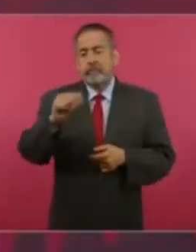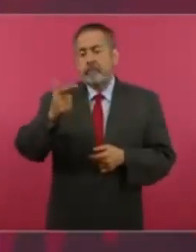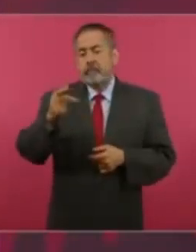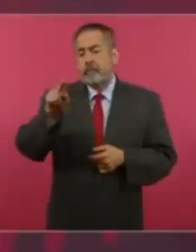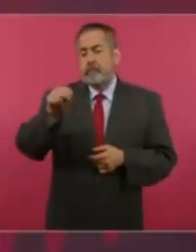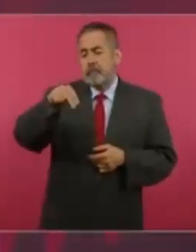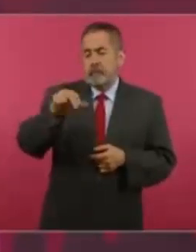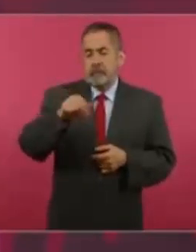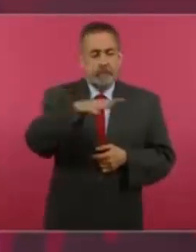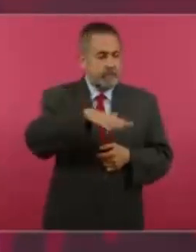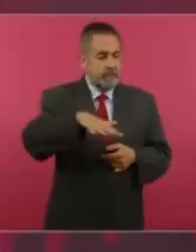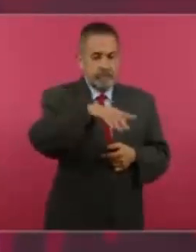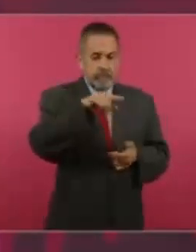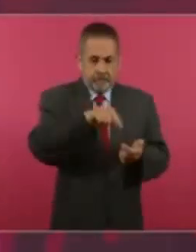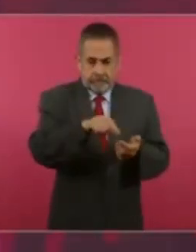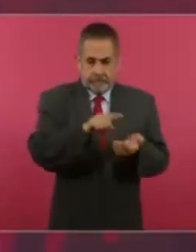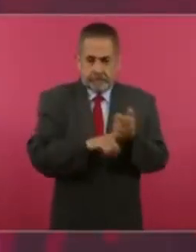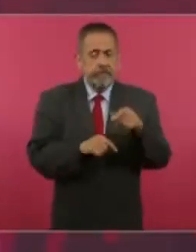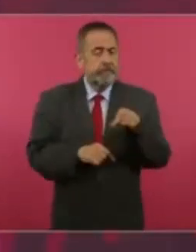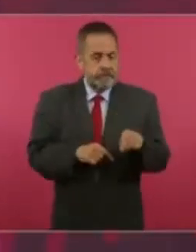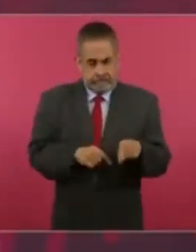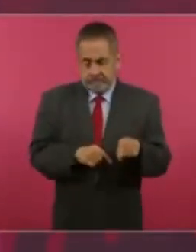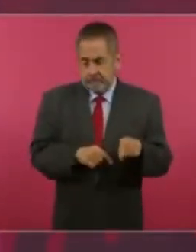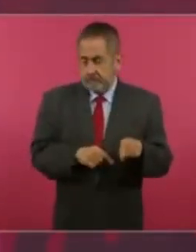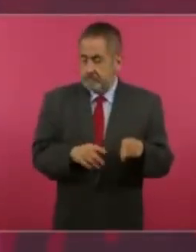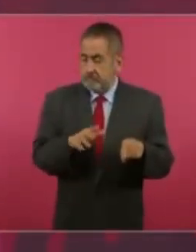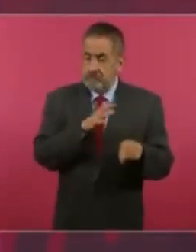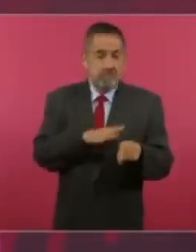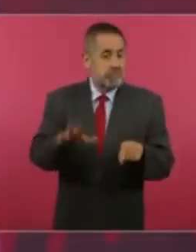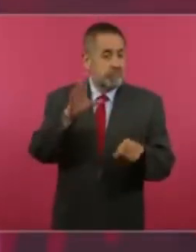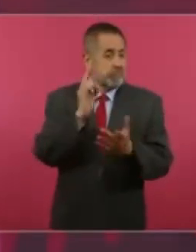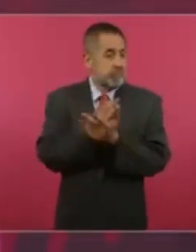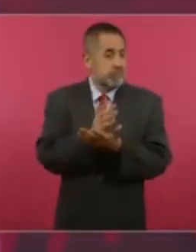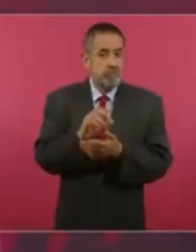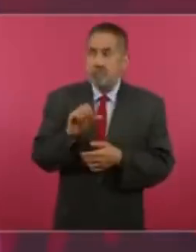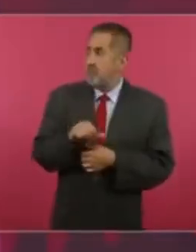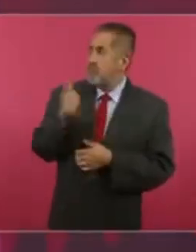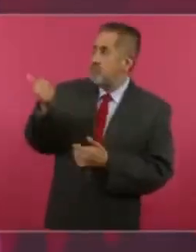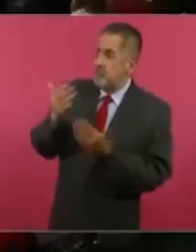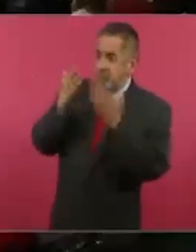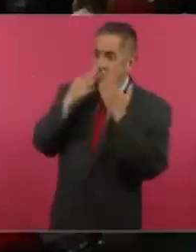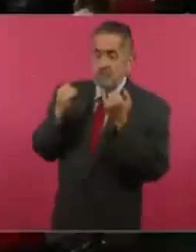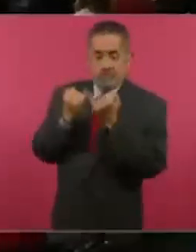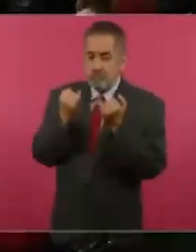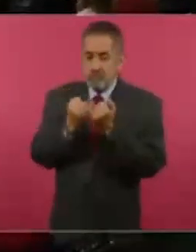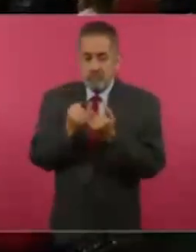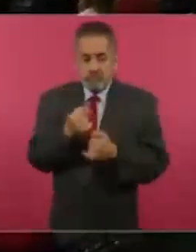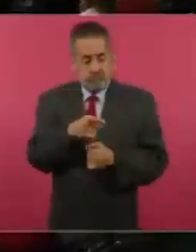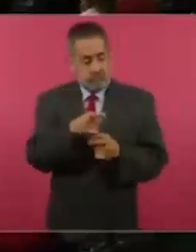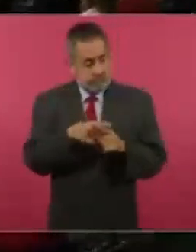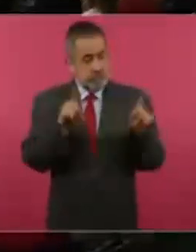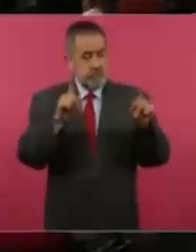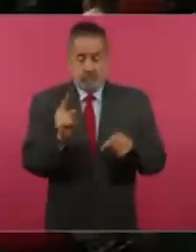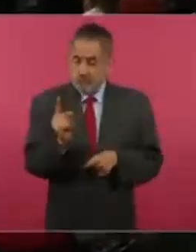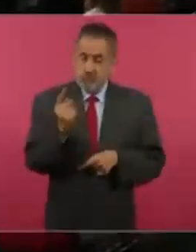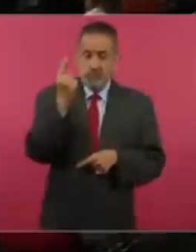único por su implicación